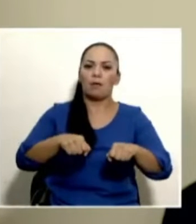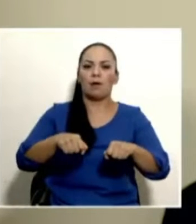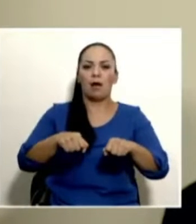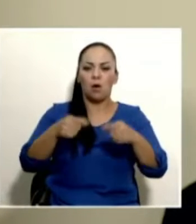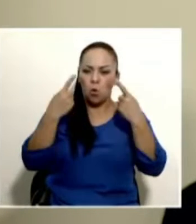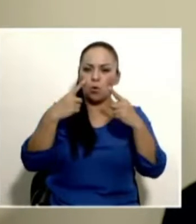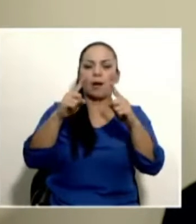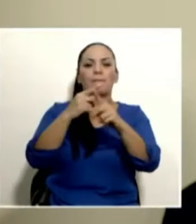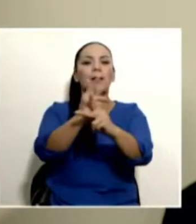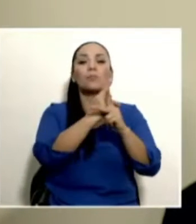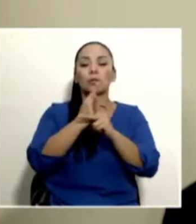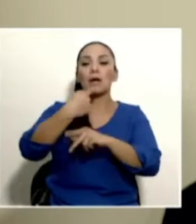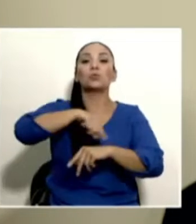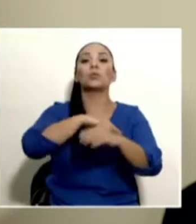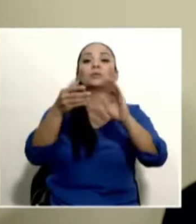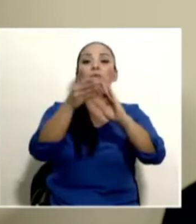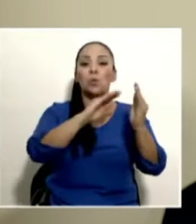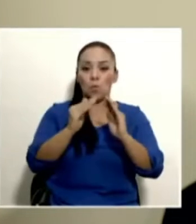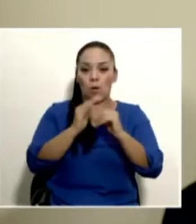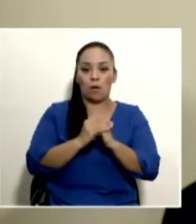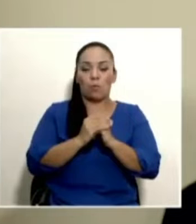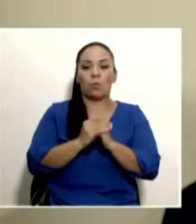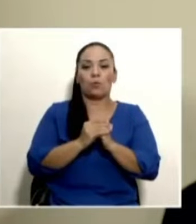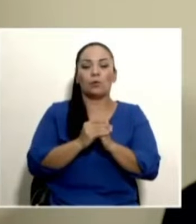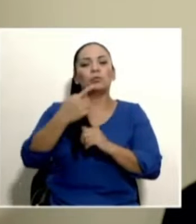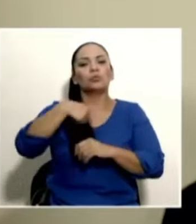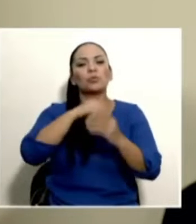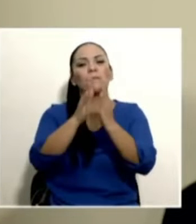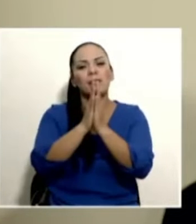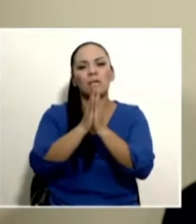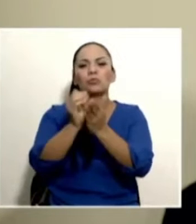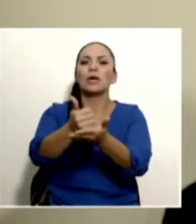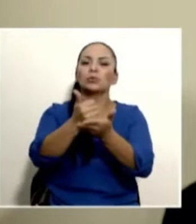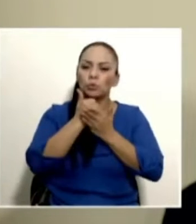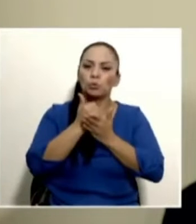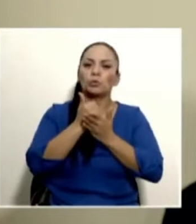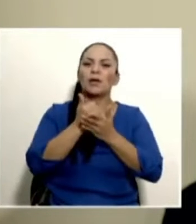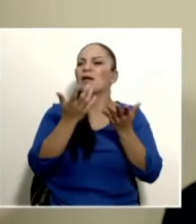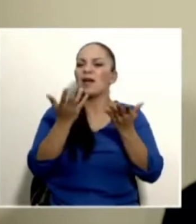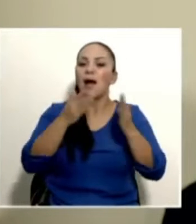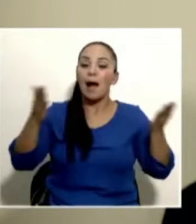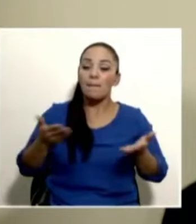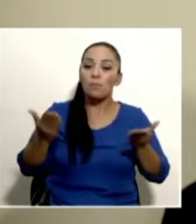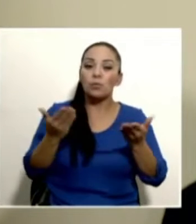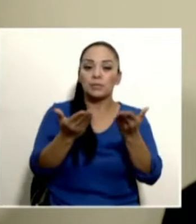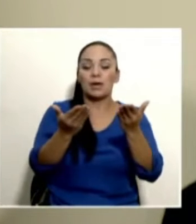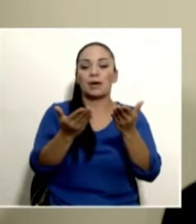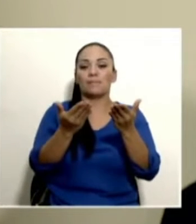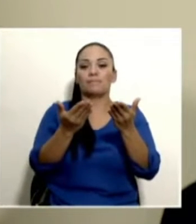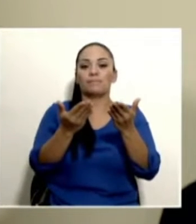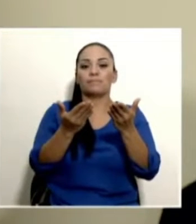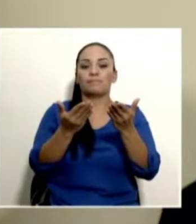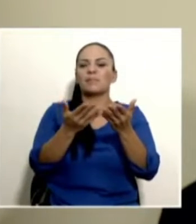para proteger a nuestro pueblo. Y para ello le pedimos que nos ayude a impulsar una